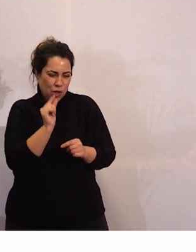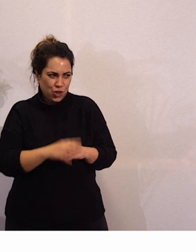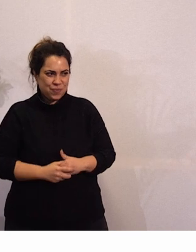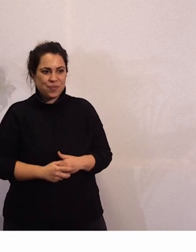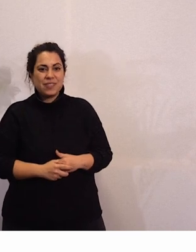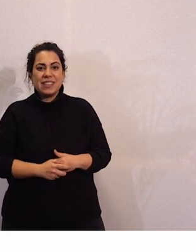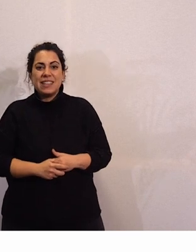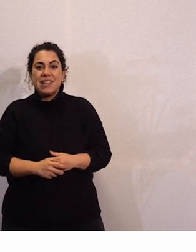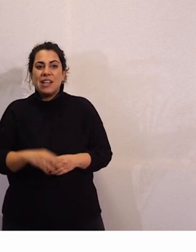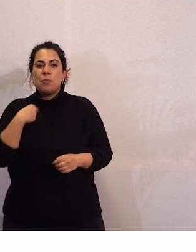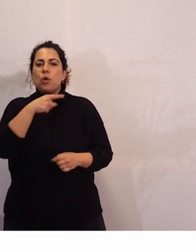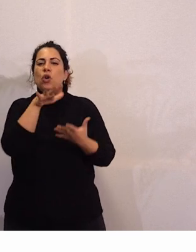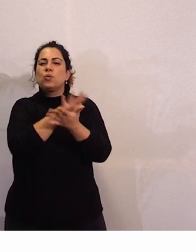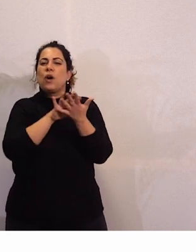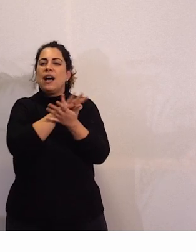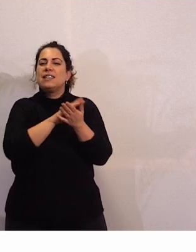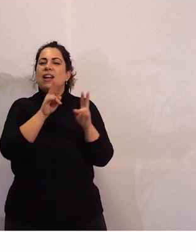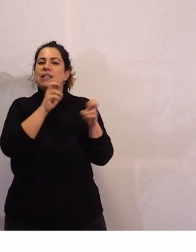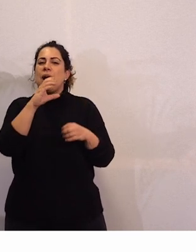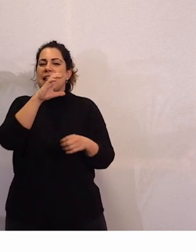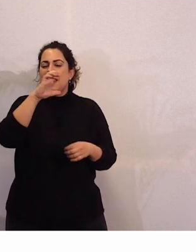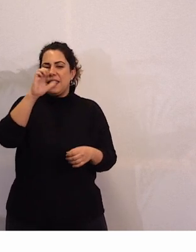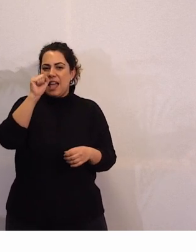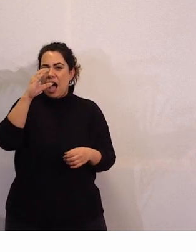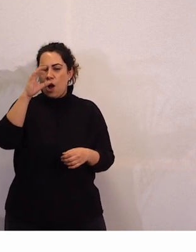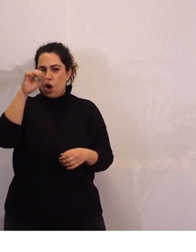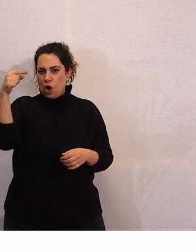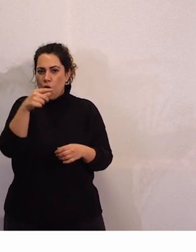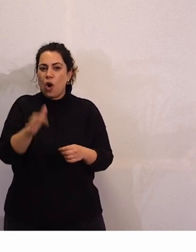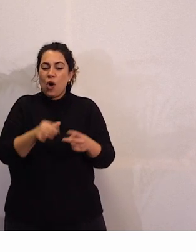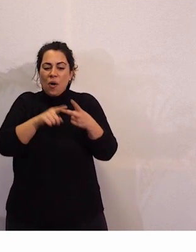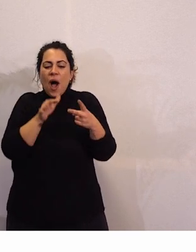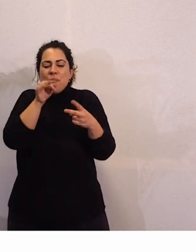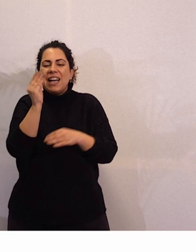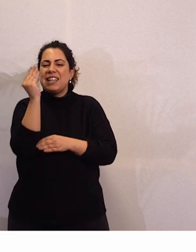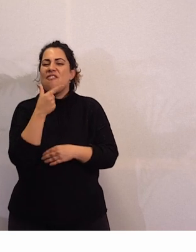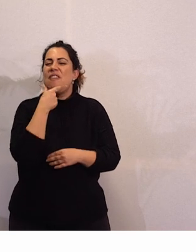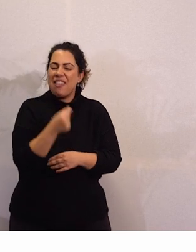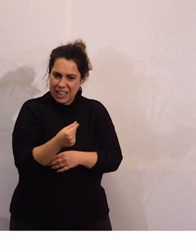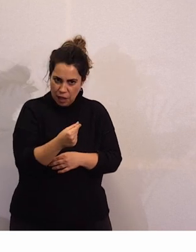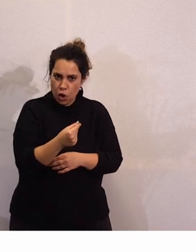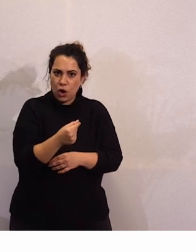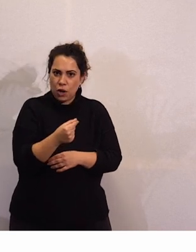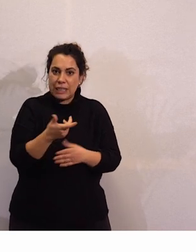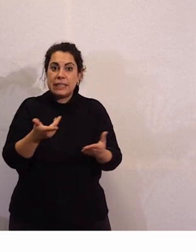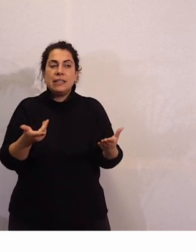tanto en lo que has dicho del tema del CACO como en el tema del facilitador si hace falta